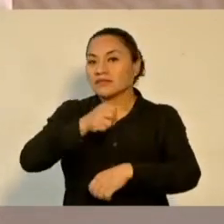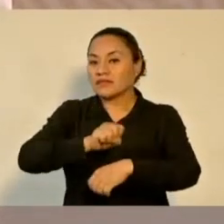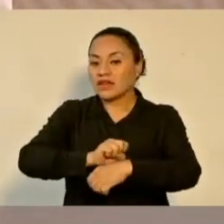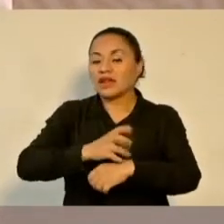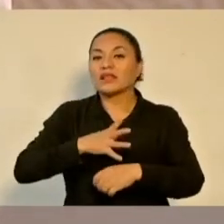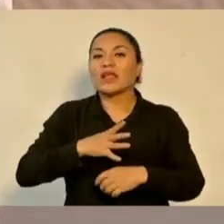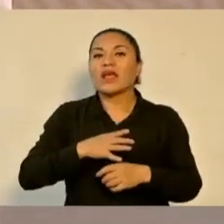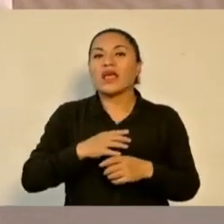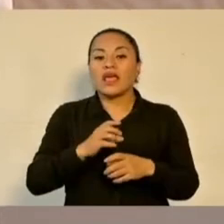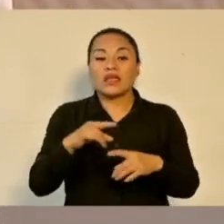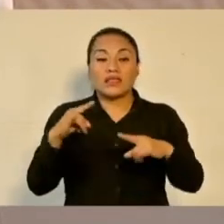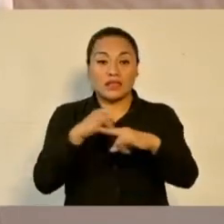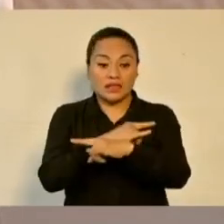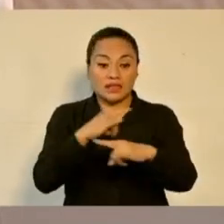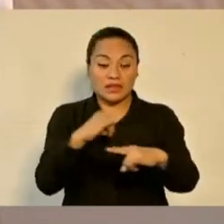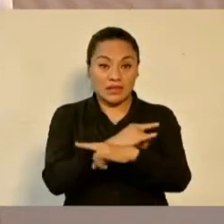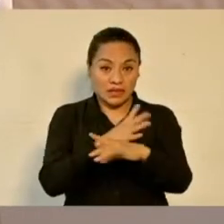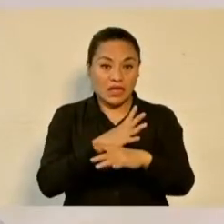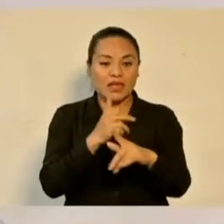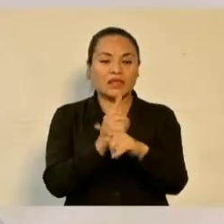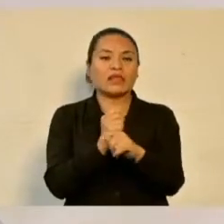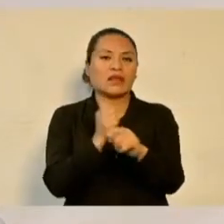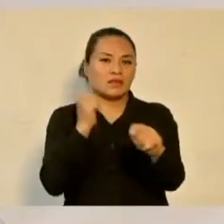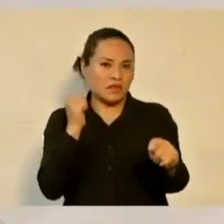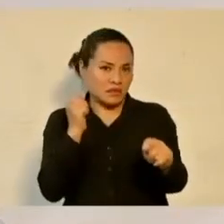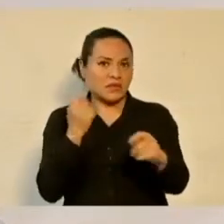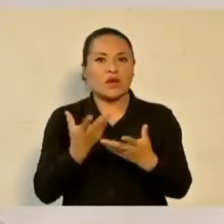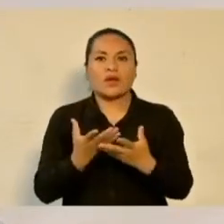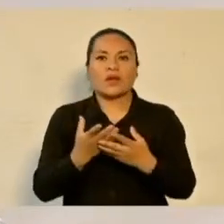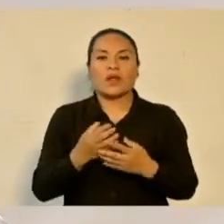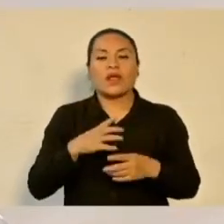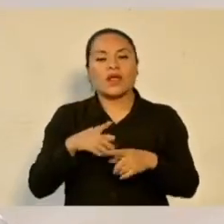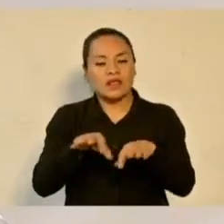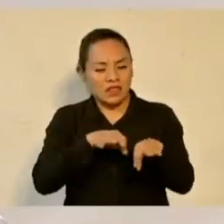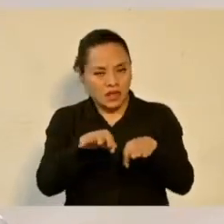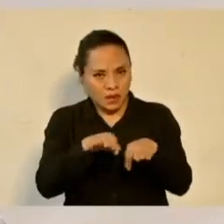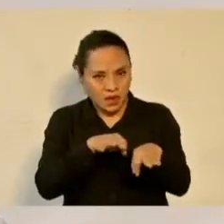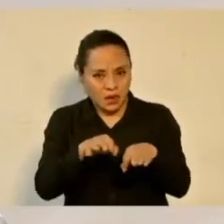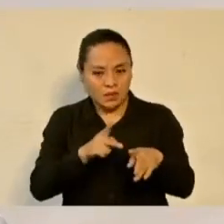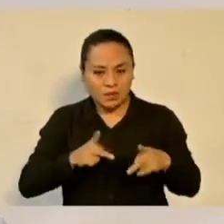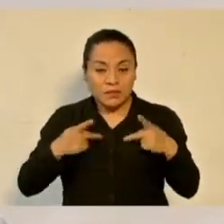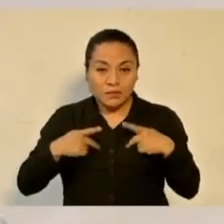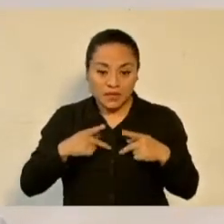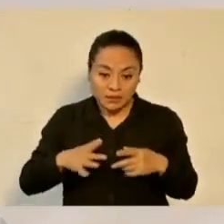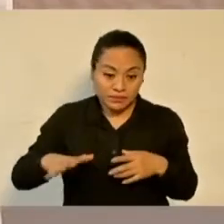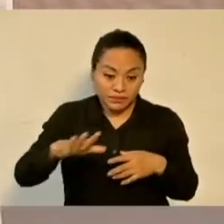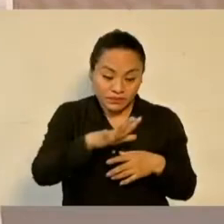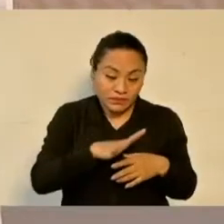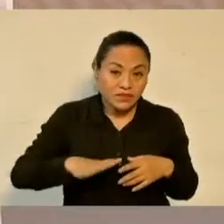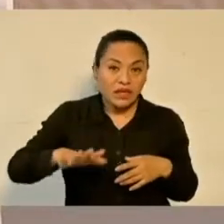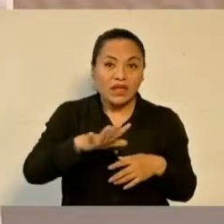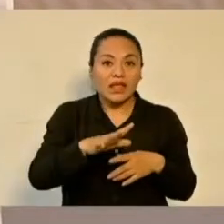Comunicaciones, Obras Públicas, de Transporte,